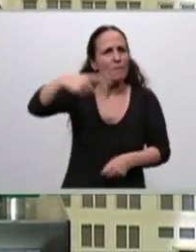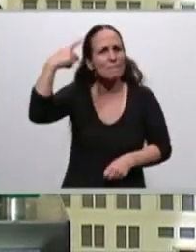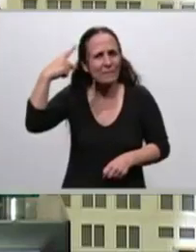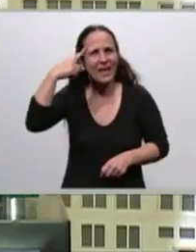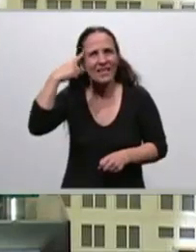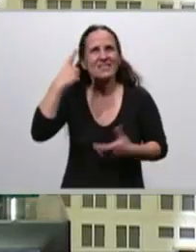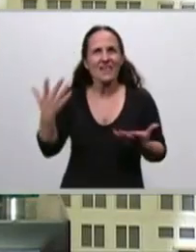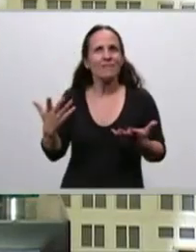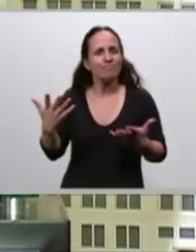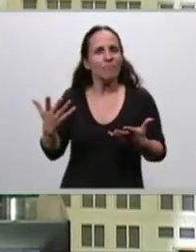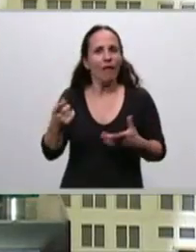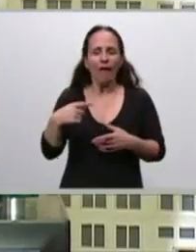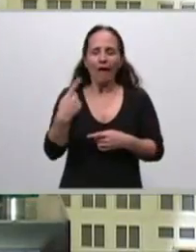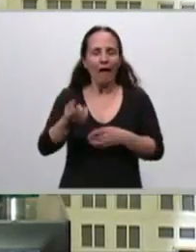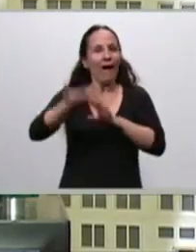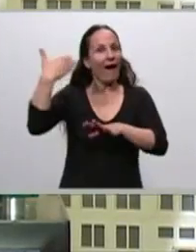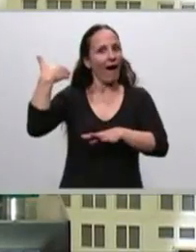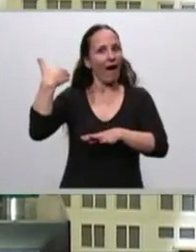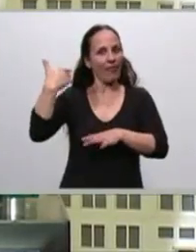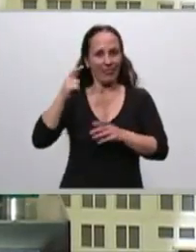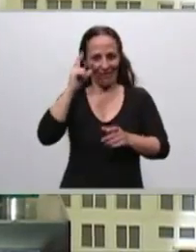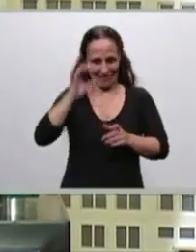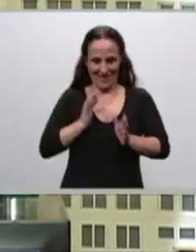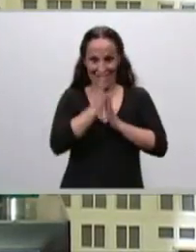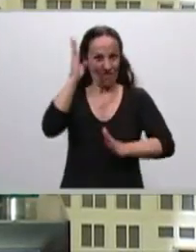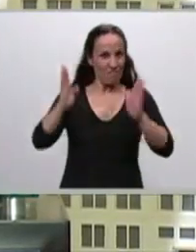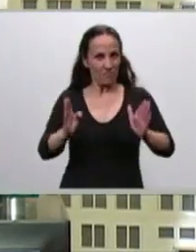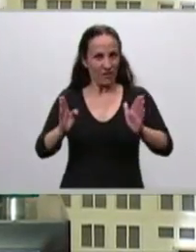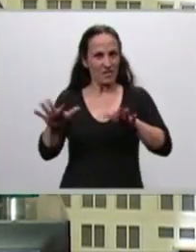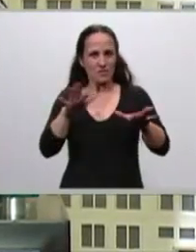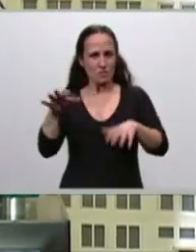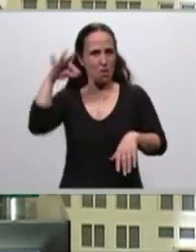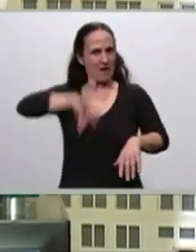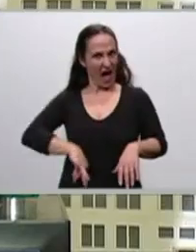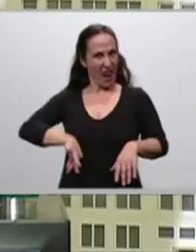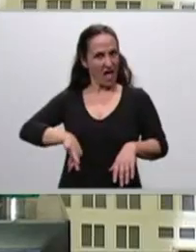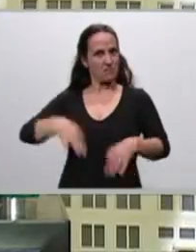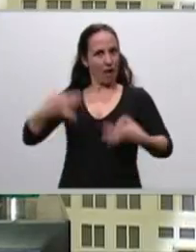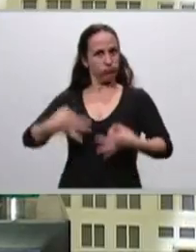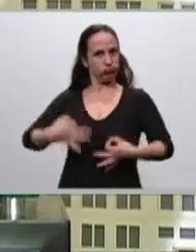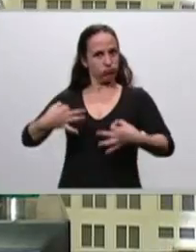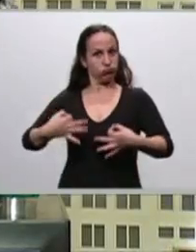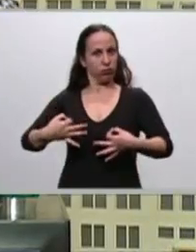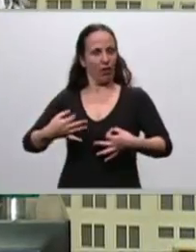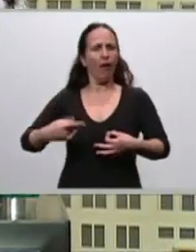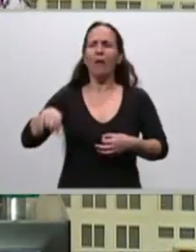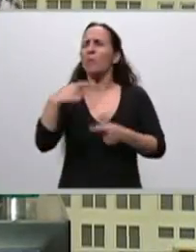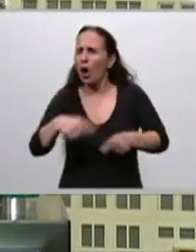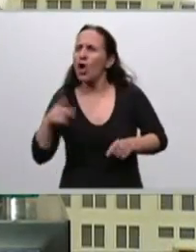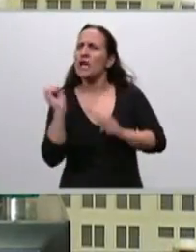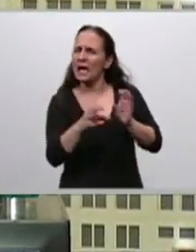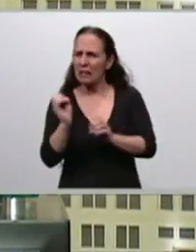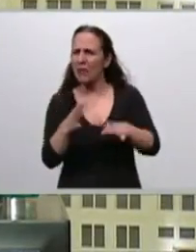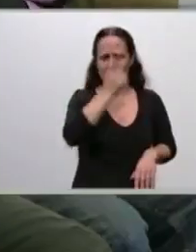en todo lo bien que les fue en esta década, más allá de las críticas, diferencias que pueda haber y que es bueno que